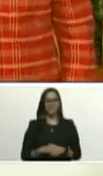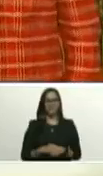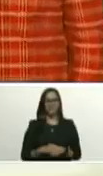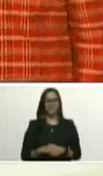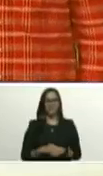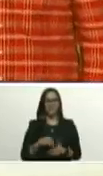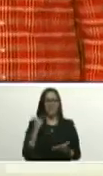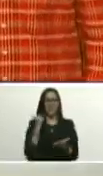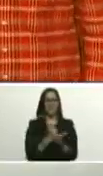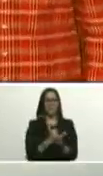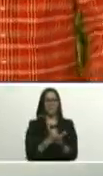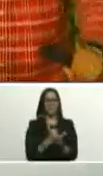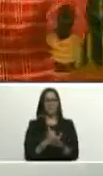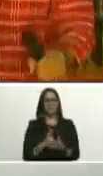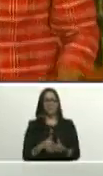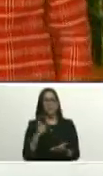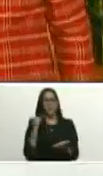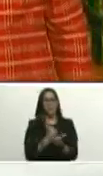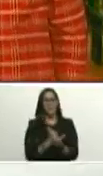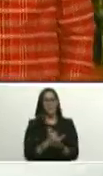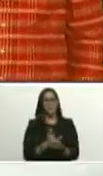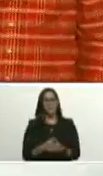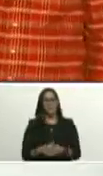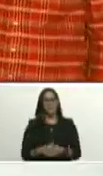amén amén mira